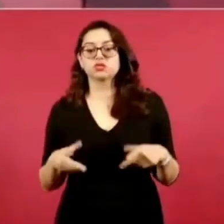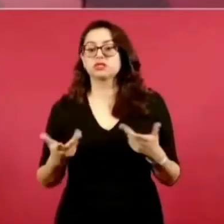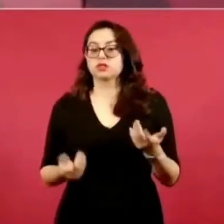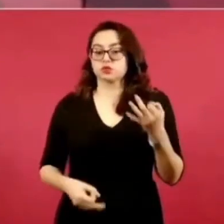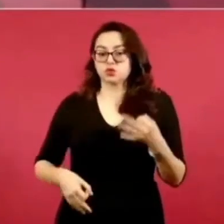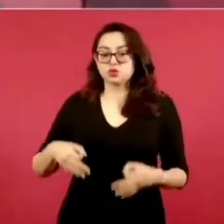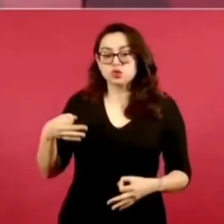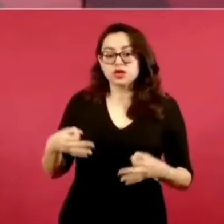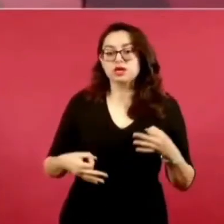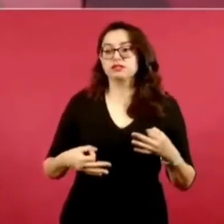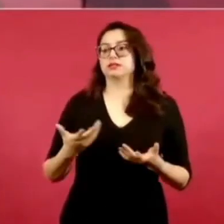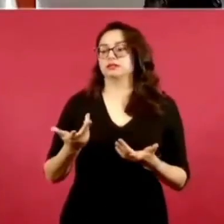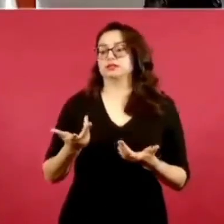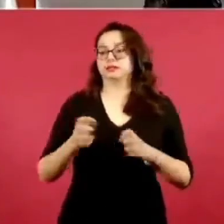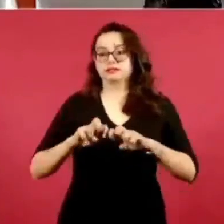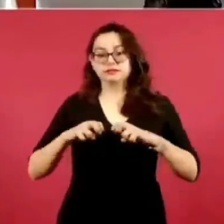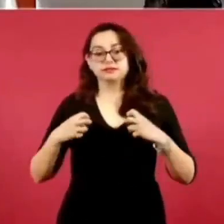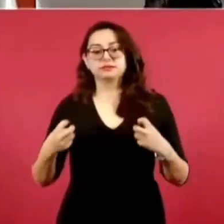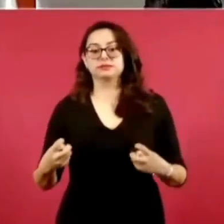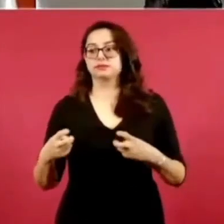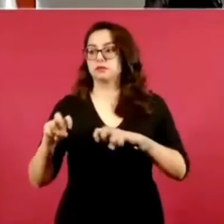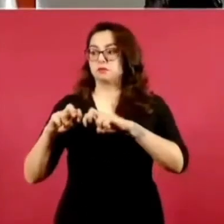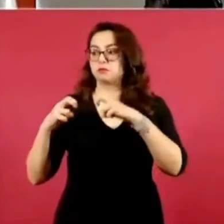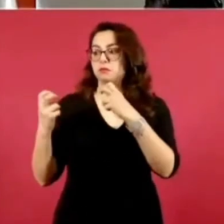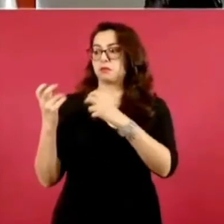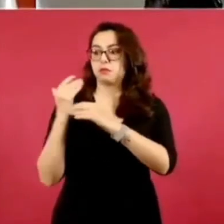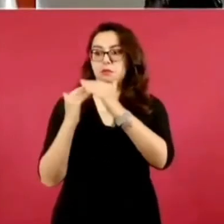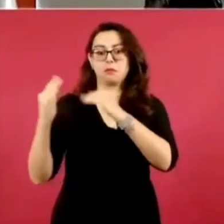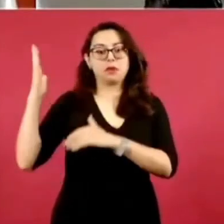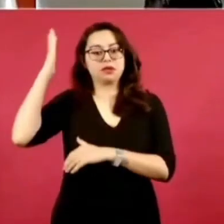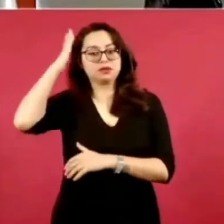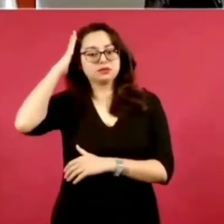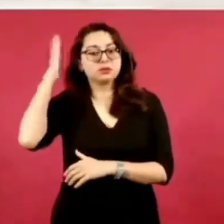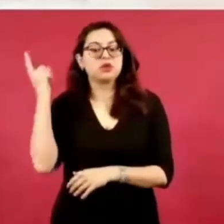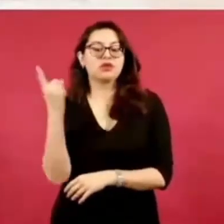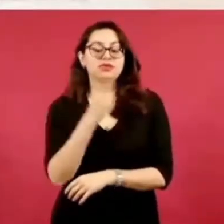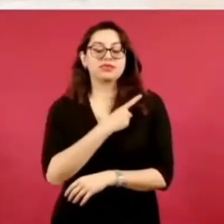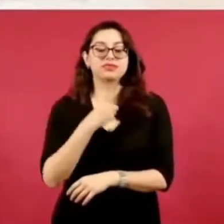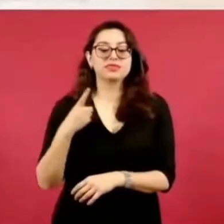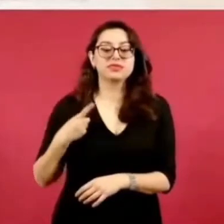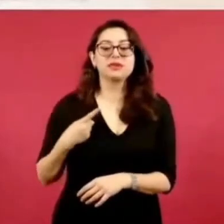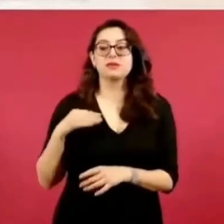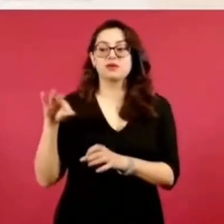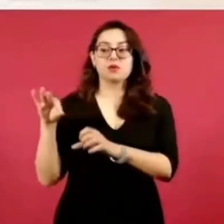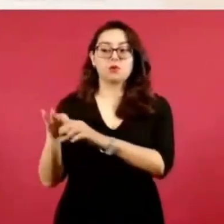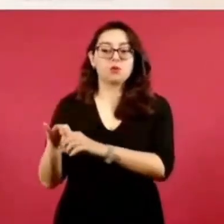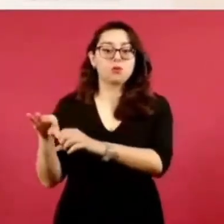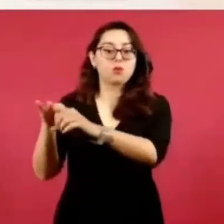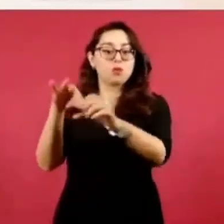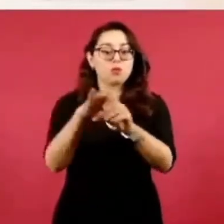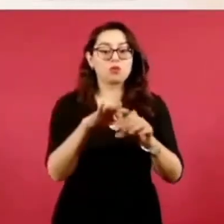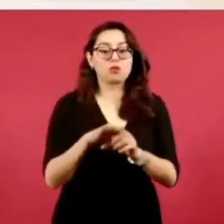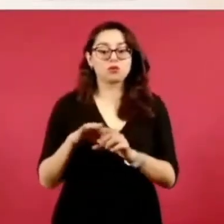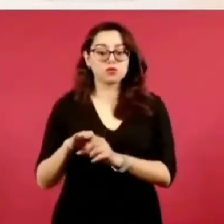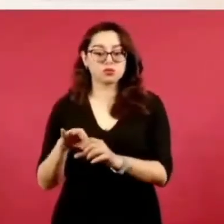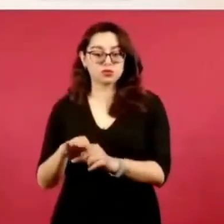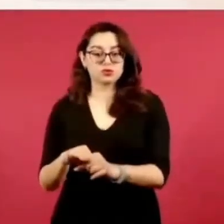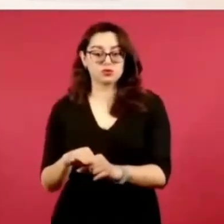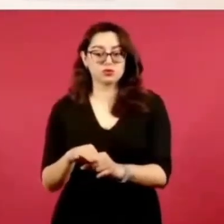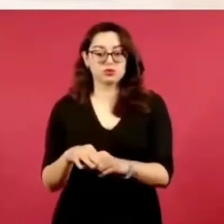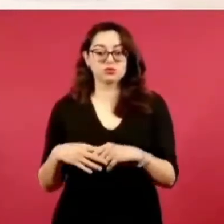magistrados, ministros, que no sea el Poder